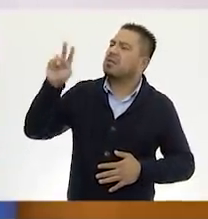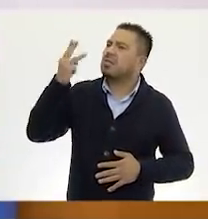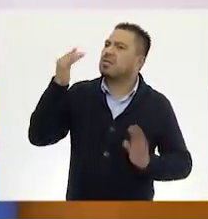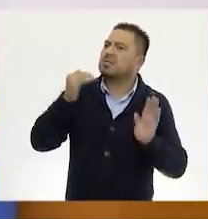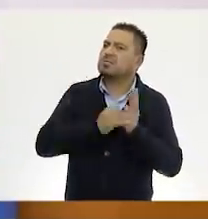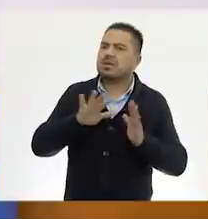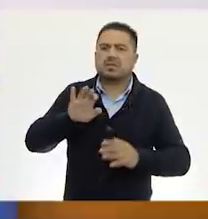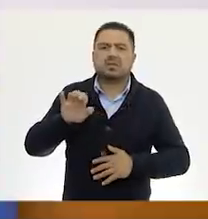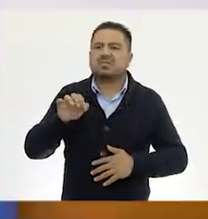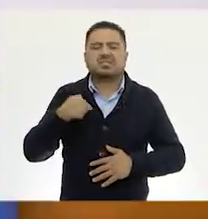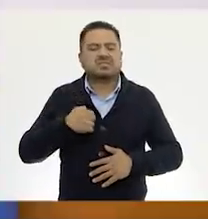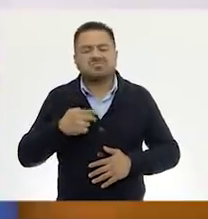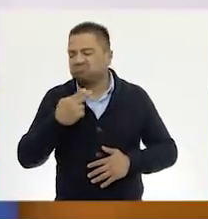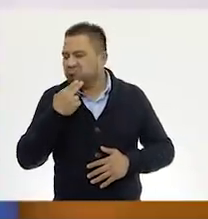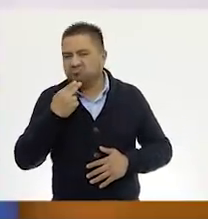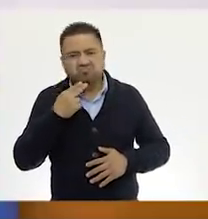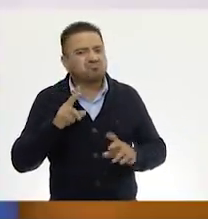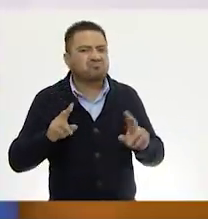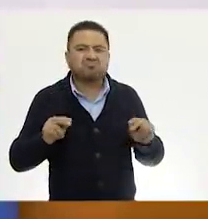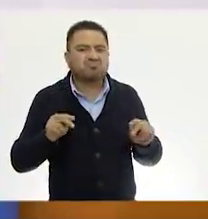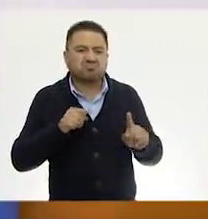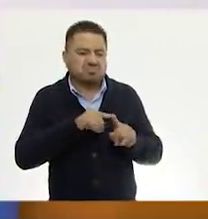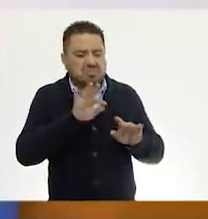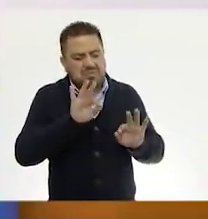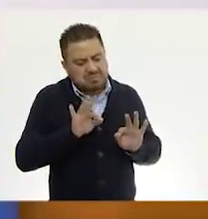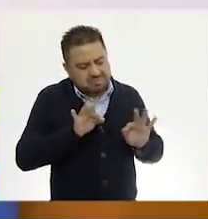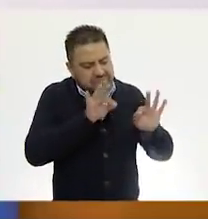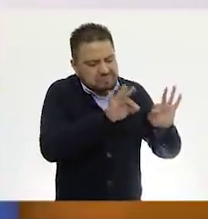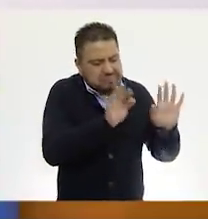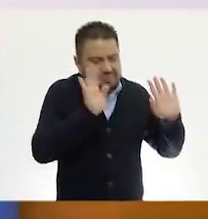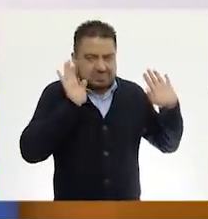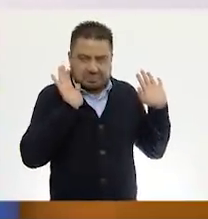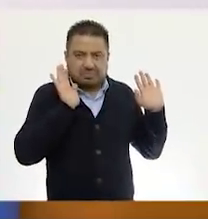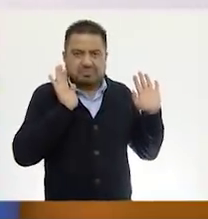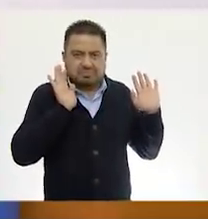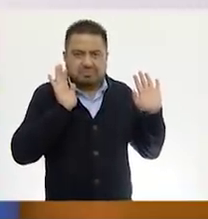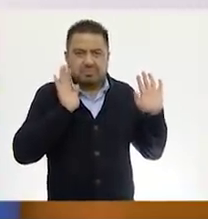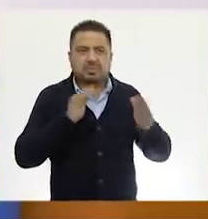mil quinientos no lleva cinco mil. Entonces, esta no me sirve. La regreso a su montón.